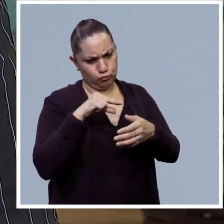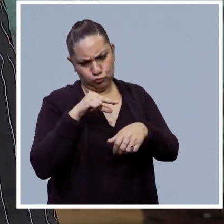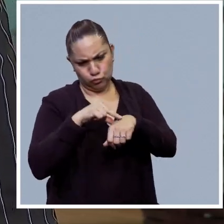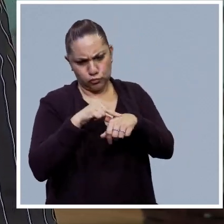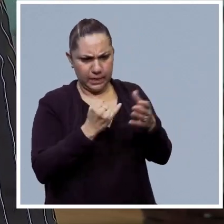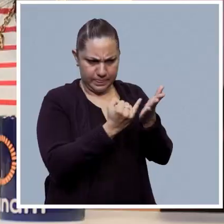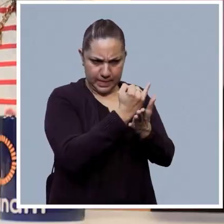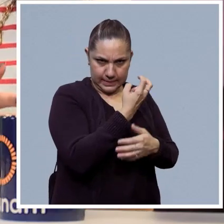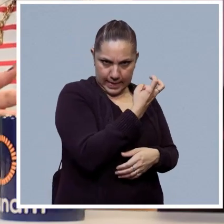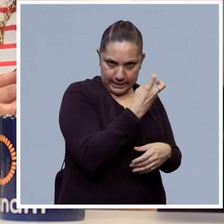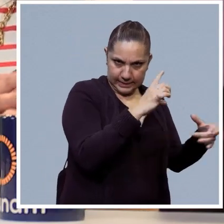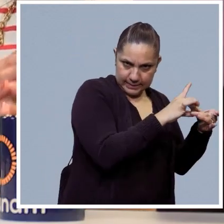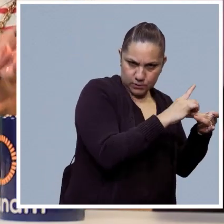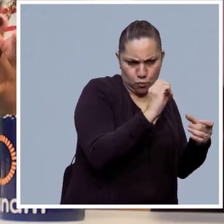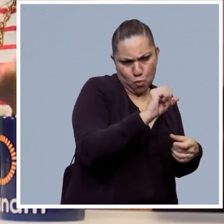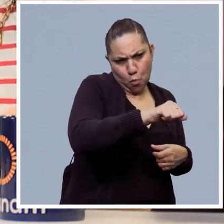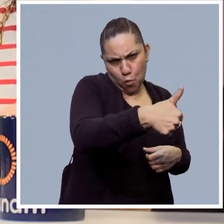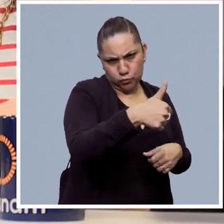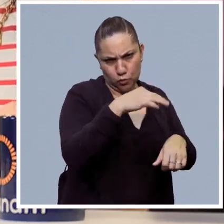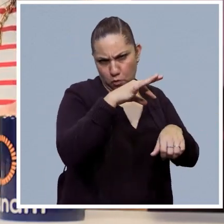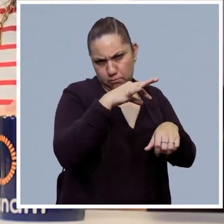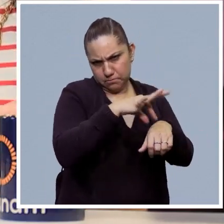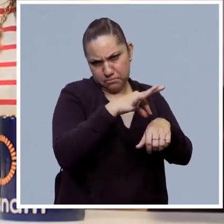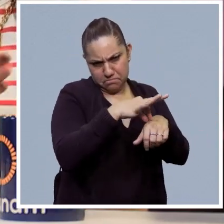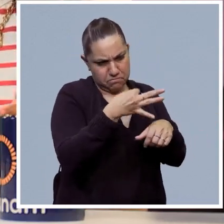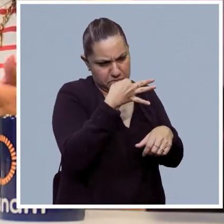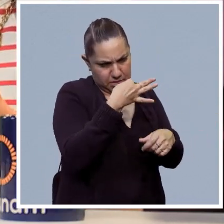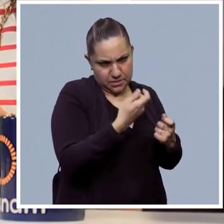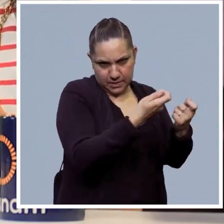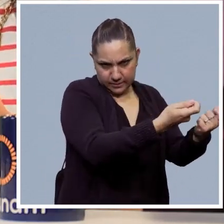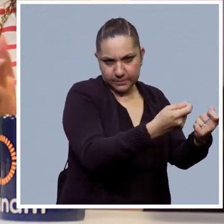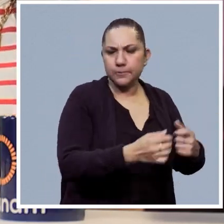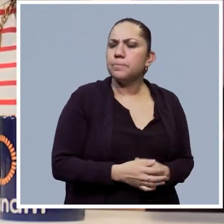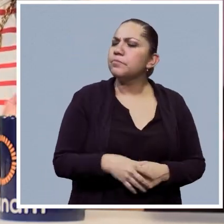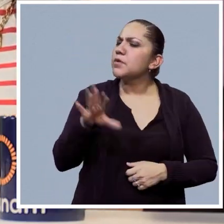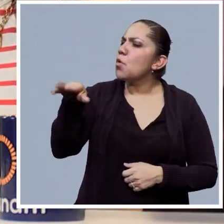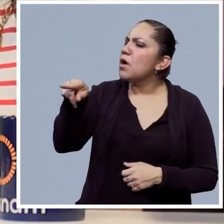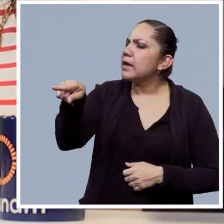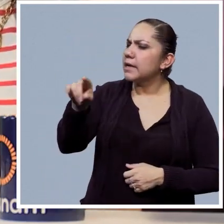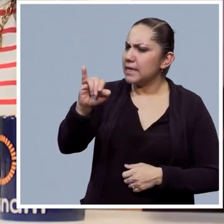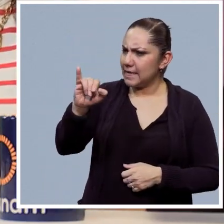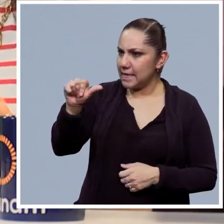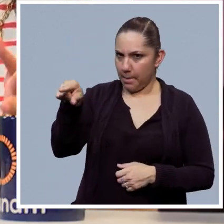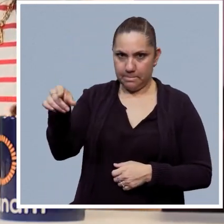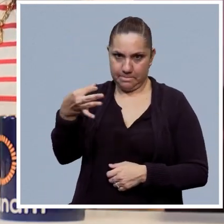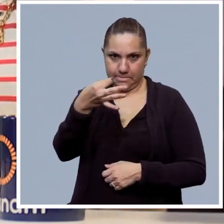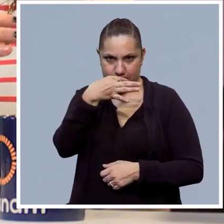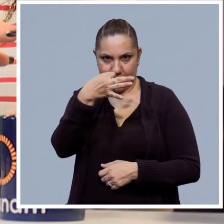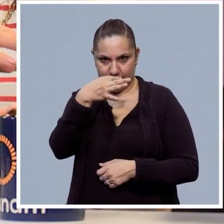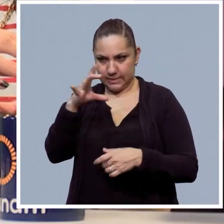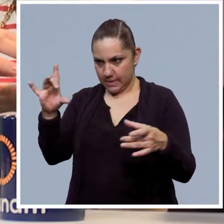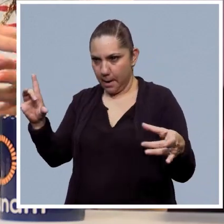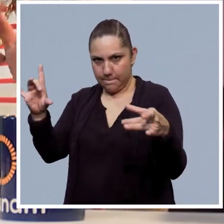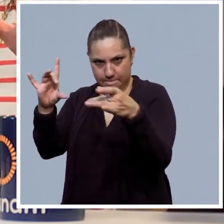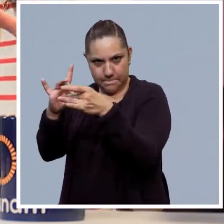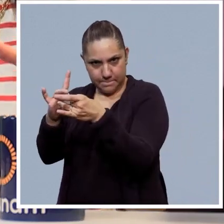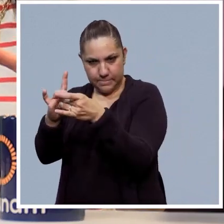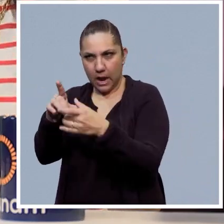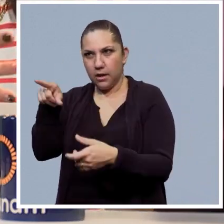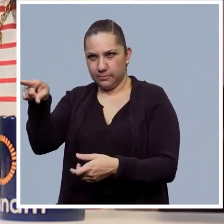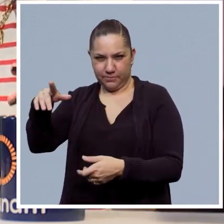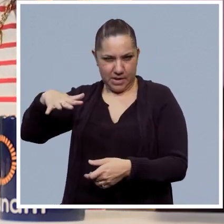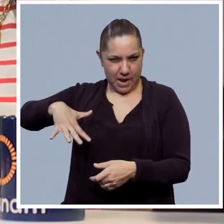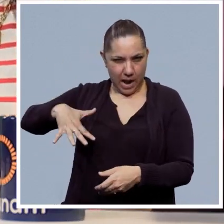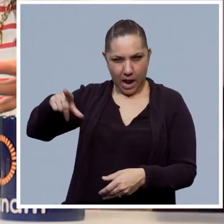De acuerdo. ¿Cuál diría que es el panorama actual que se tiene de la inteligencia artificial en el campo de la medicina? Si bien nos lo puede decir ahorita